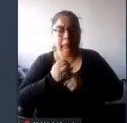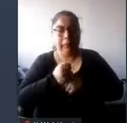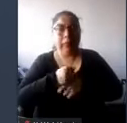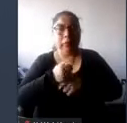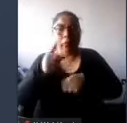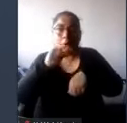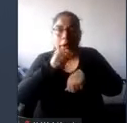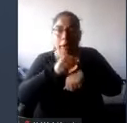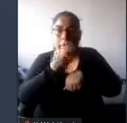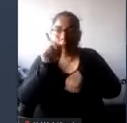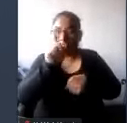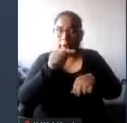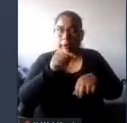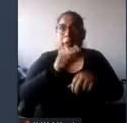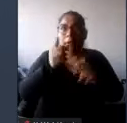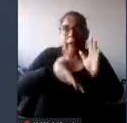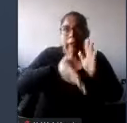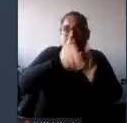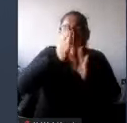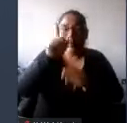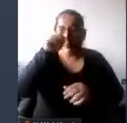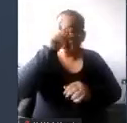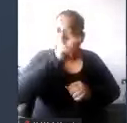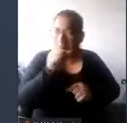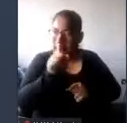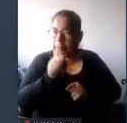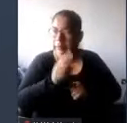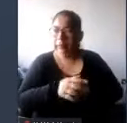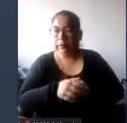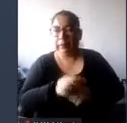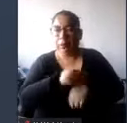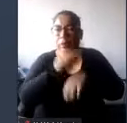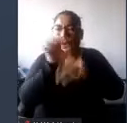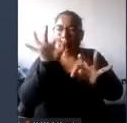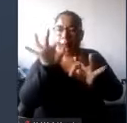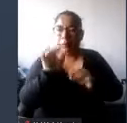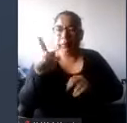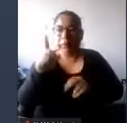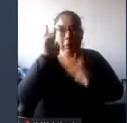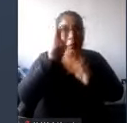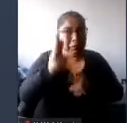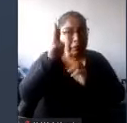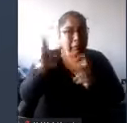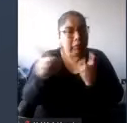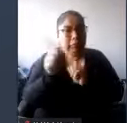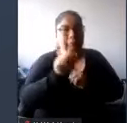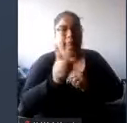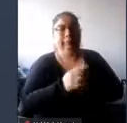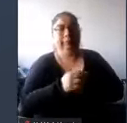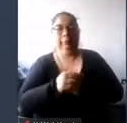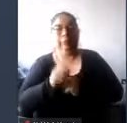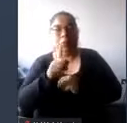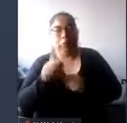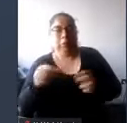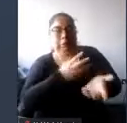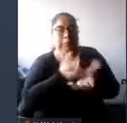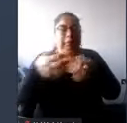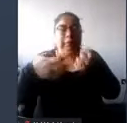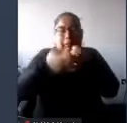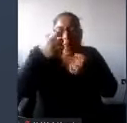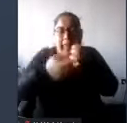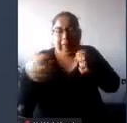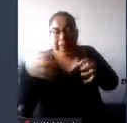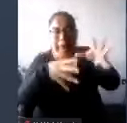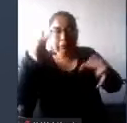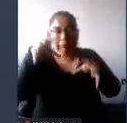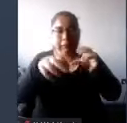porque por supuesto es imposible que se venga a la punta porque nadie va a respetar a nadie eso se convierte en la jungla en la